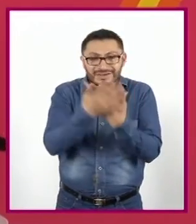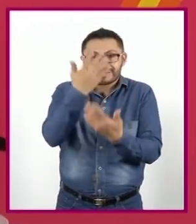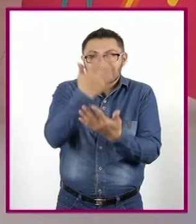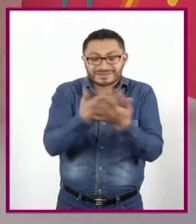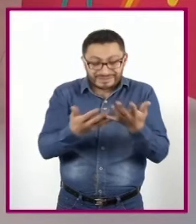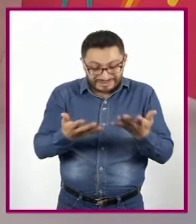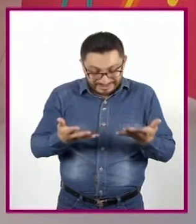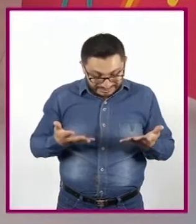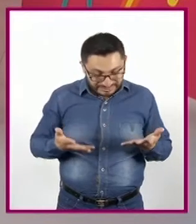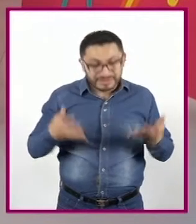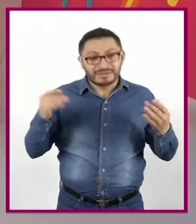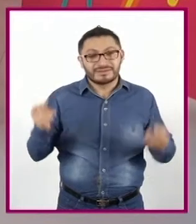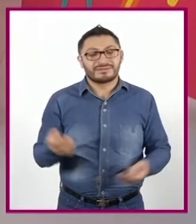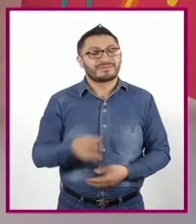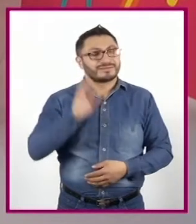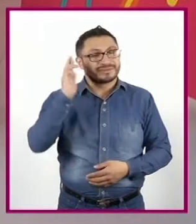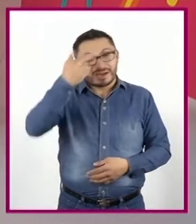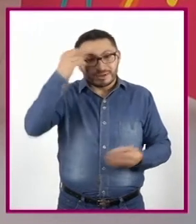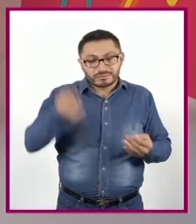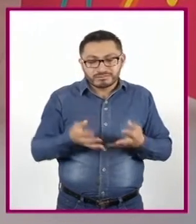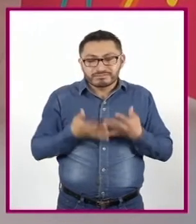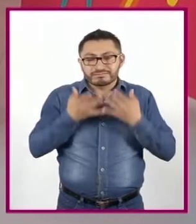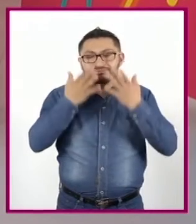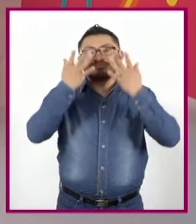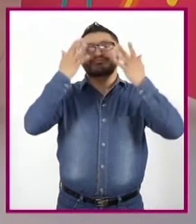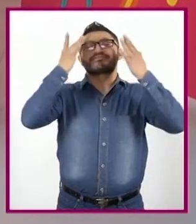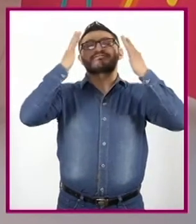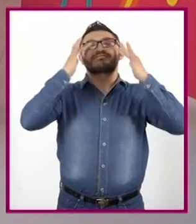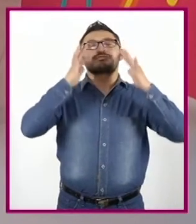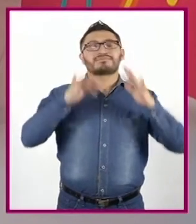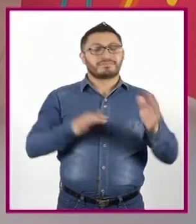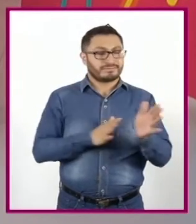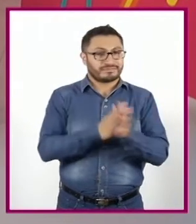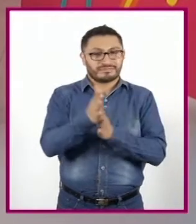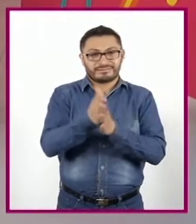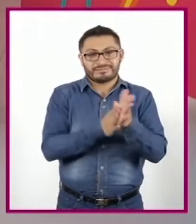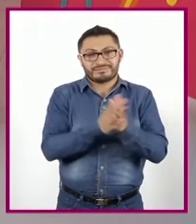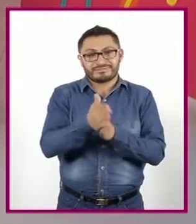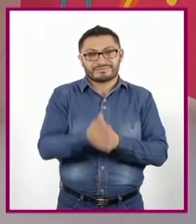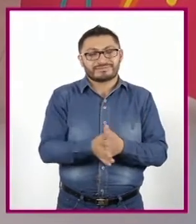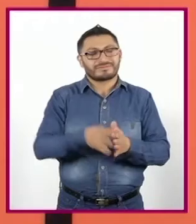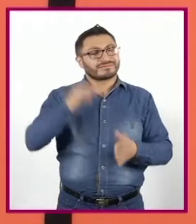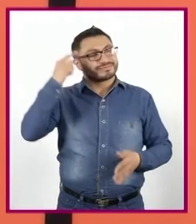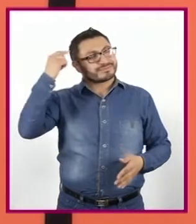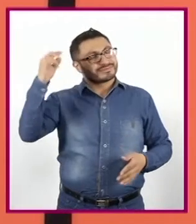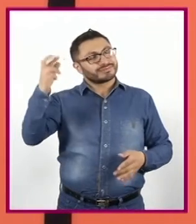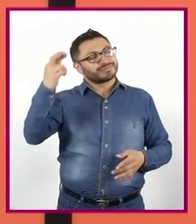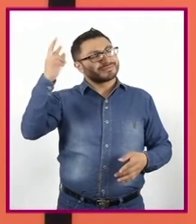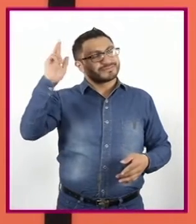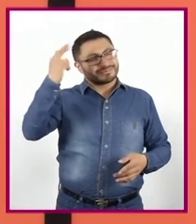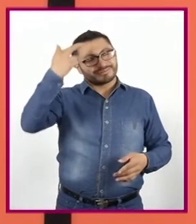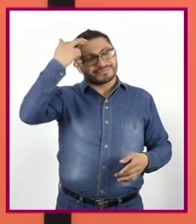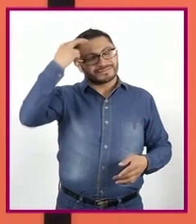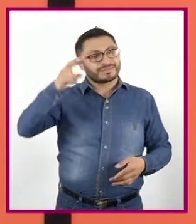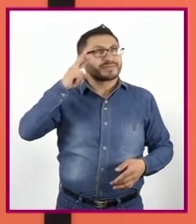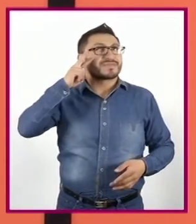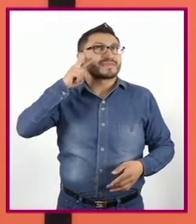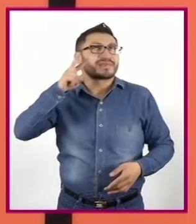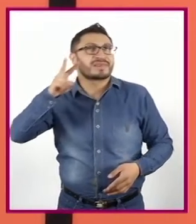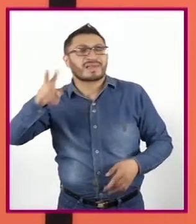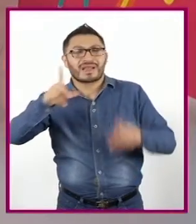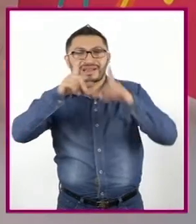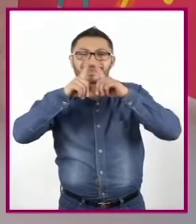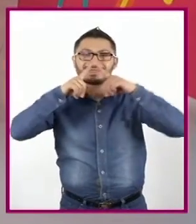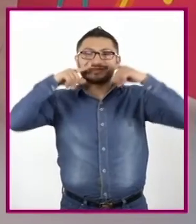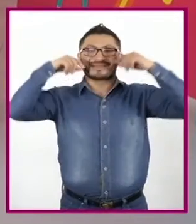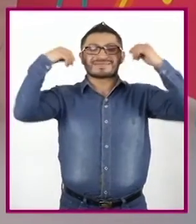Y ese olor Tan peculiar Del chocolate Y puedo ver La sonrisa De cariño Y afecto De mi mamá